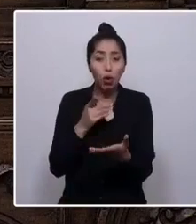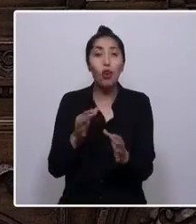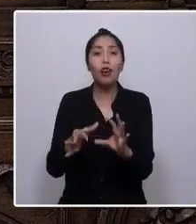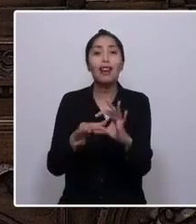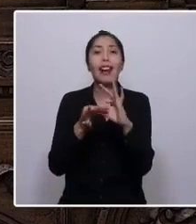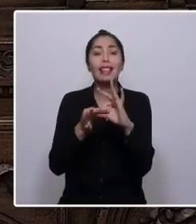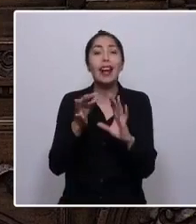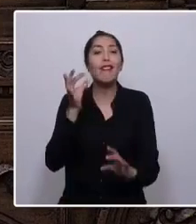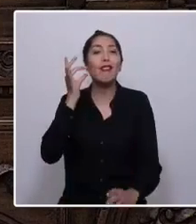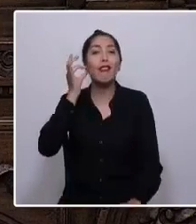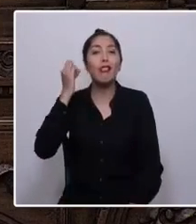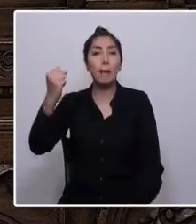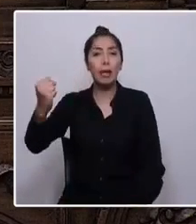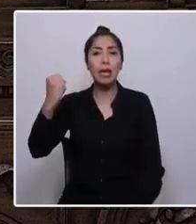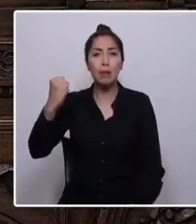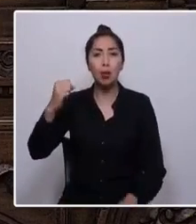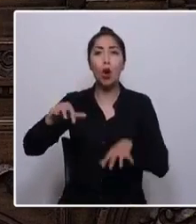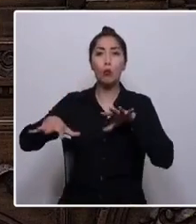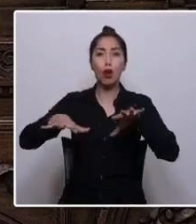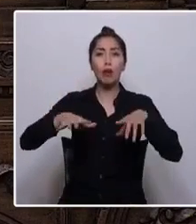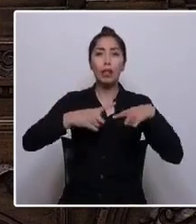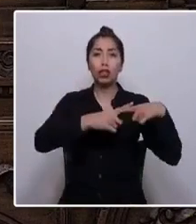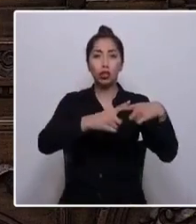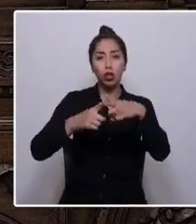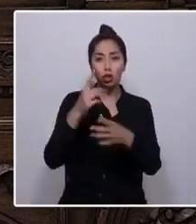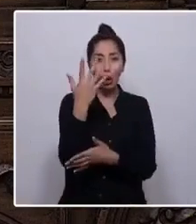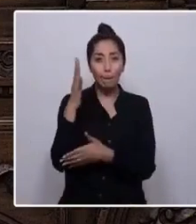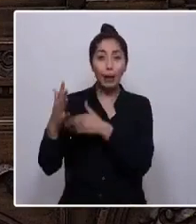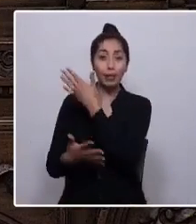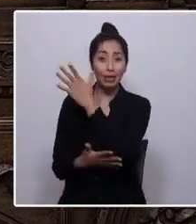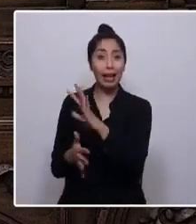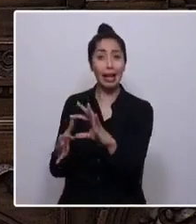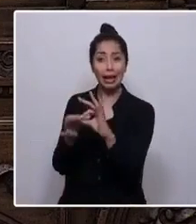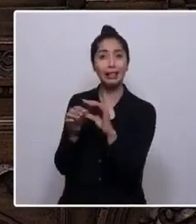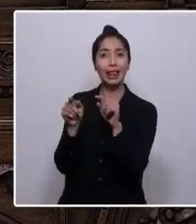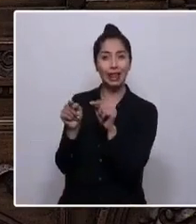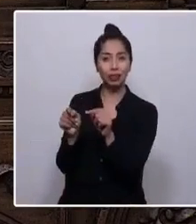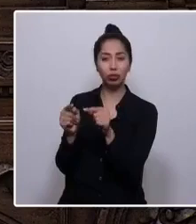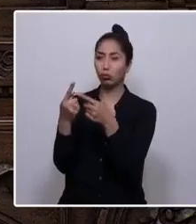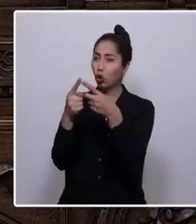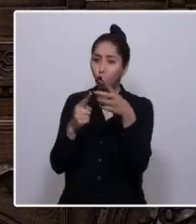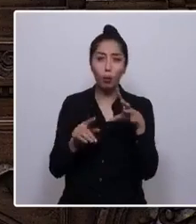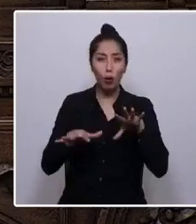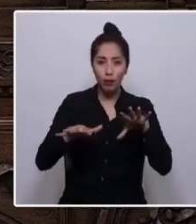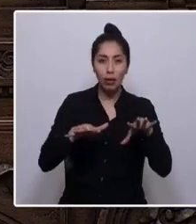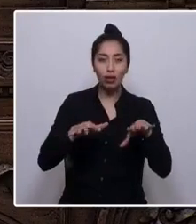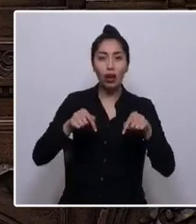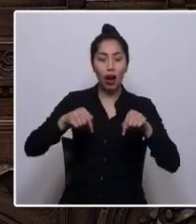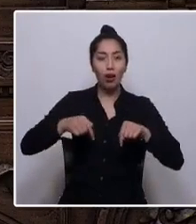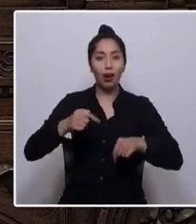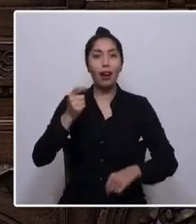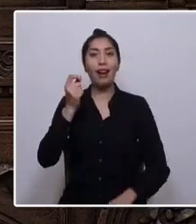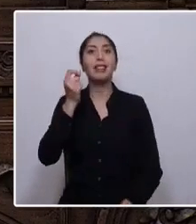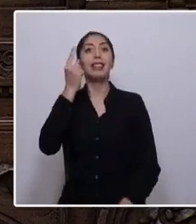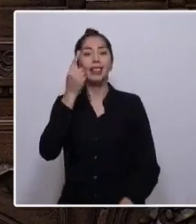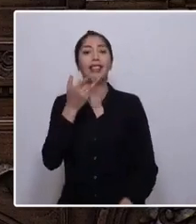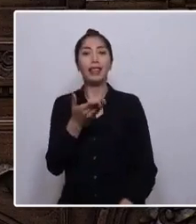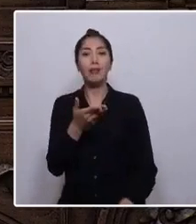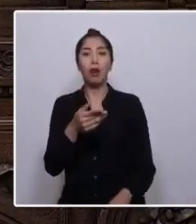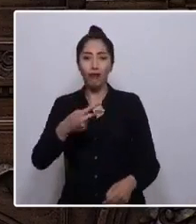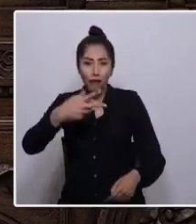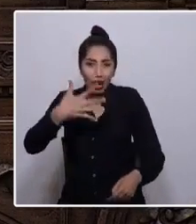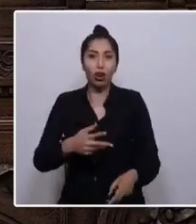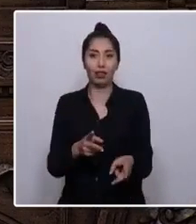y a los movimientos socioambientales, entre otros, hoy podemos entender su valor y premura. Como